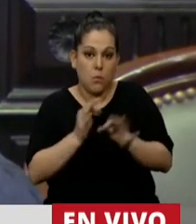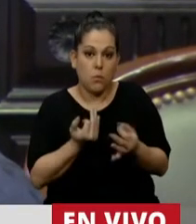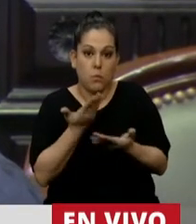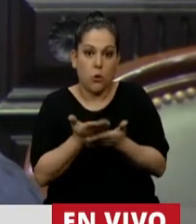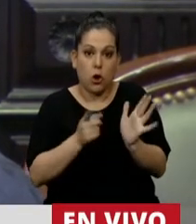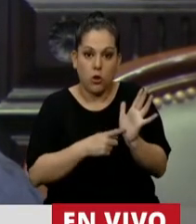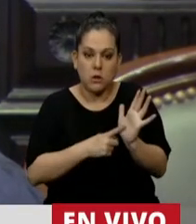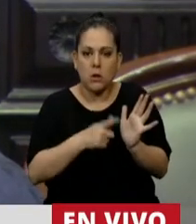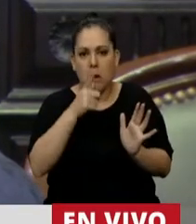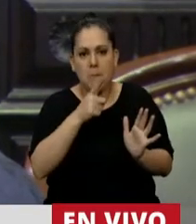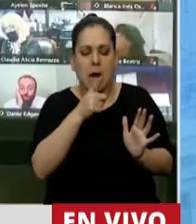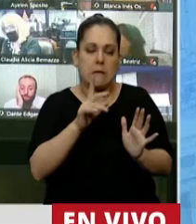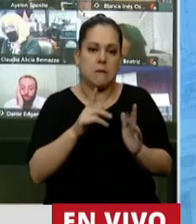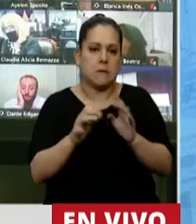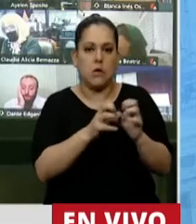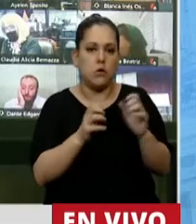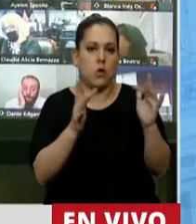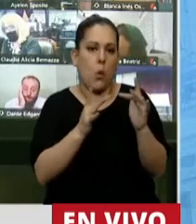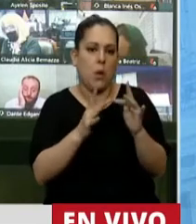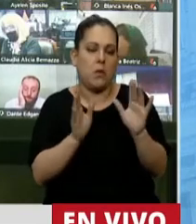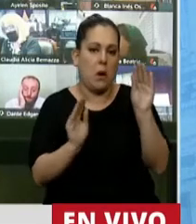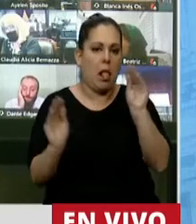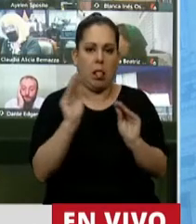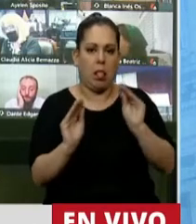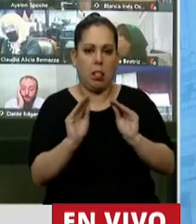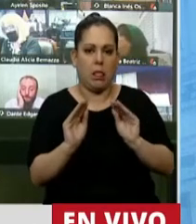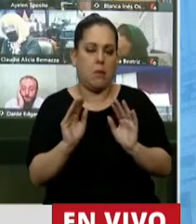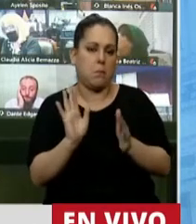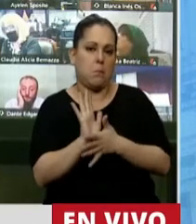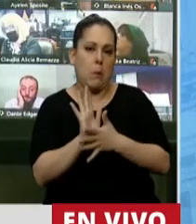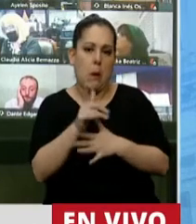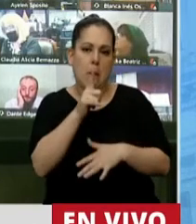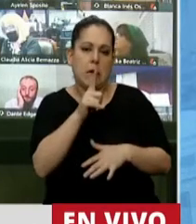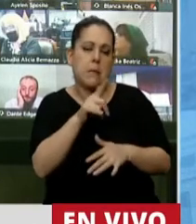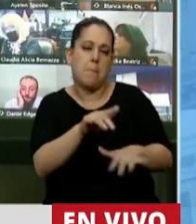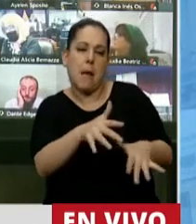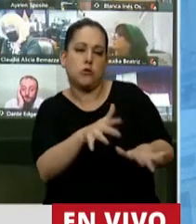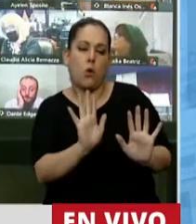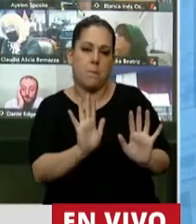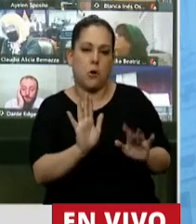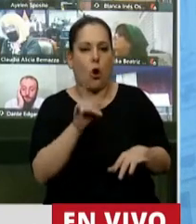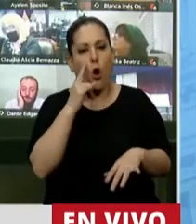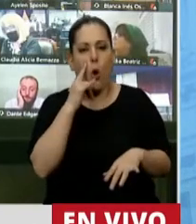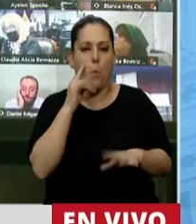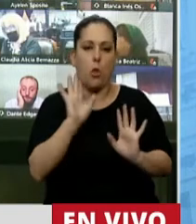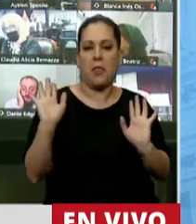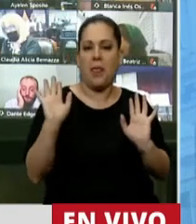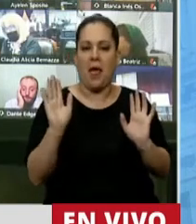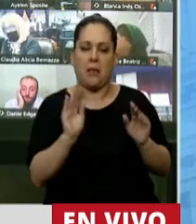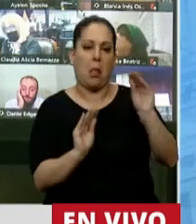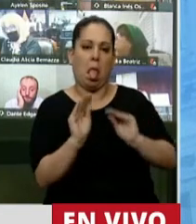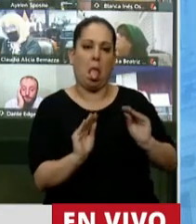pareciera, como en una sesión virtual. Está hecho en pantuflas y en joguinetas, desde la comodidad de un living,